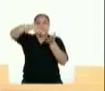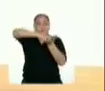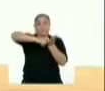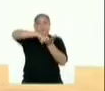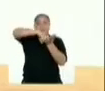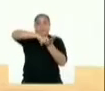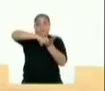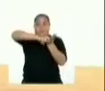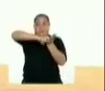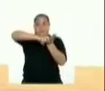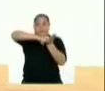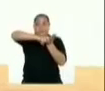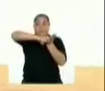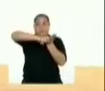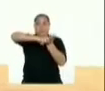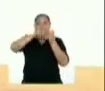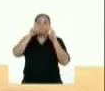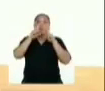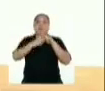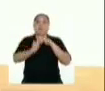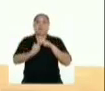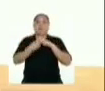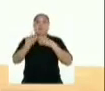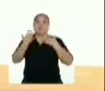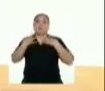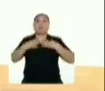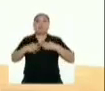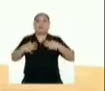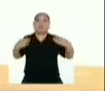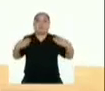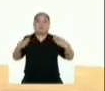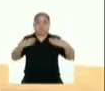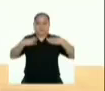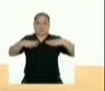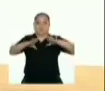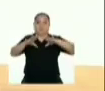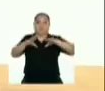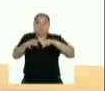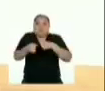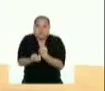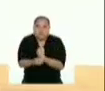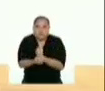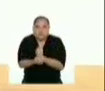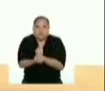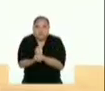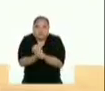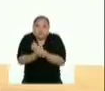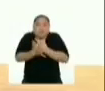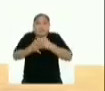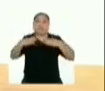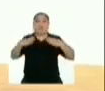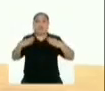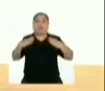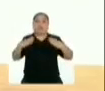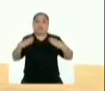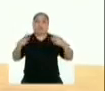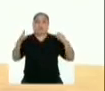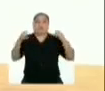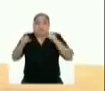nuestras pantorrillas y comenzamos a proyectar nuestro torso y a contraer. Proyectamos,